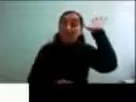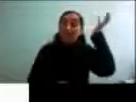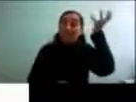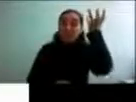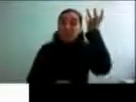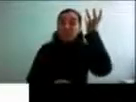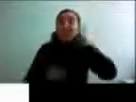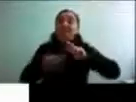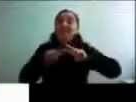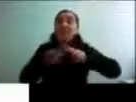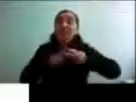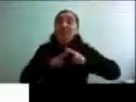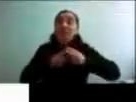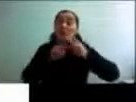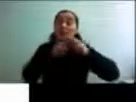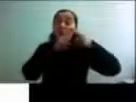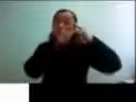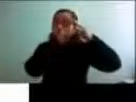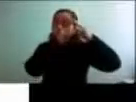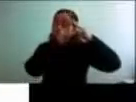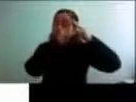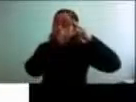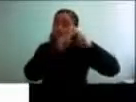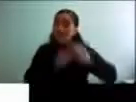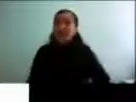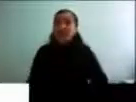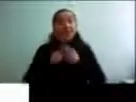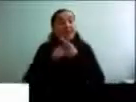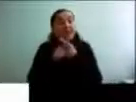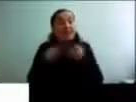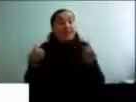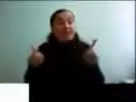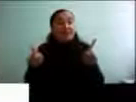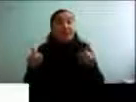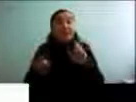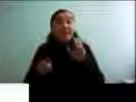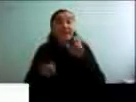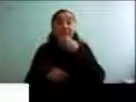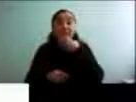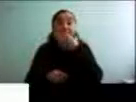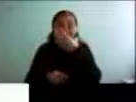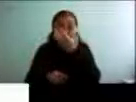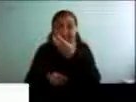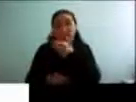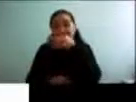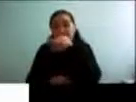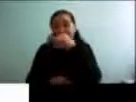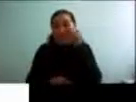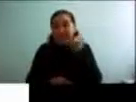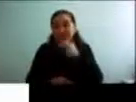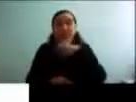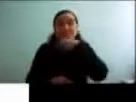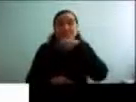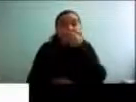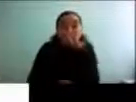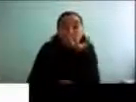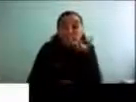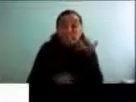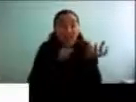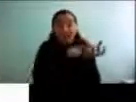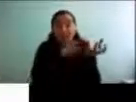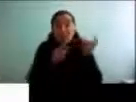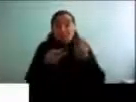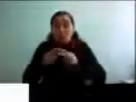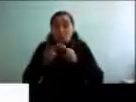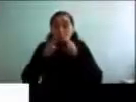construye y aquí nos diferenciamos de las frutas, Pancho, ¿ah? Las frutas no construyen ni una cosa, a las